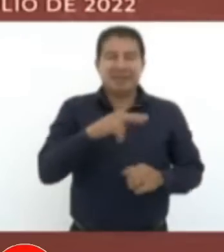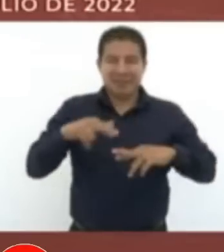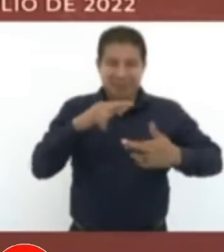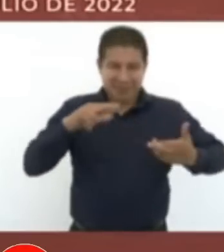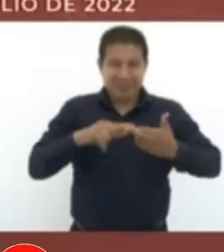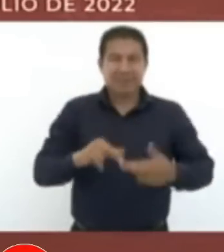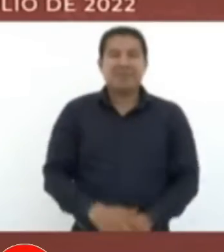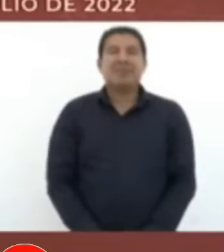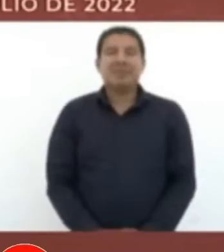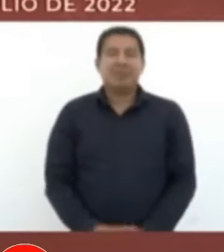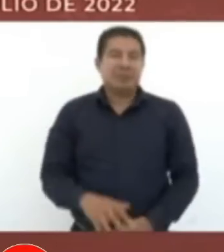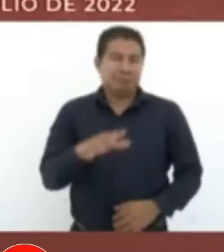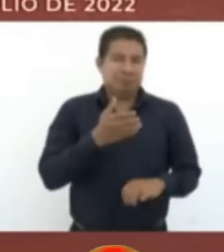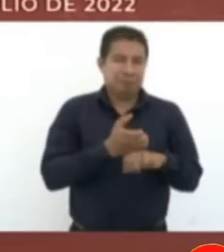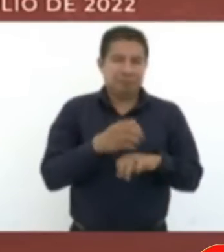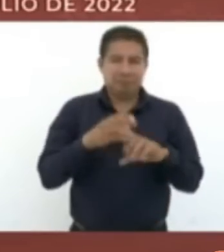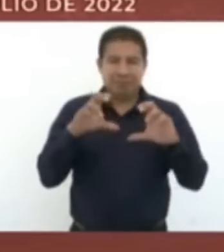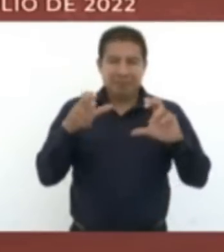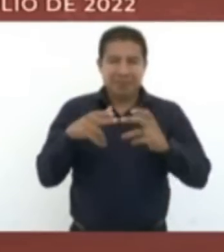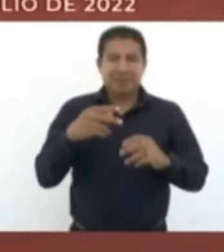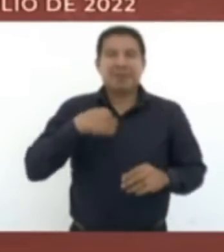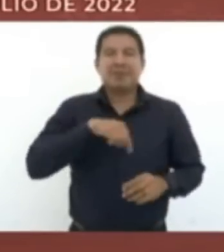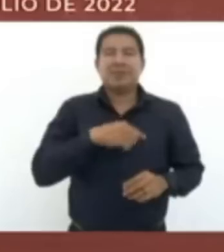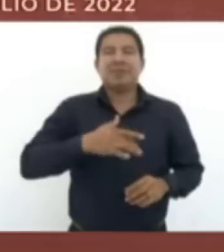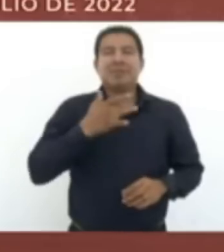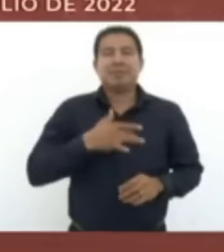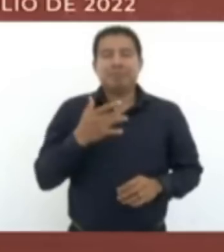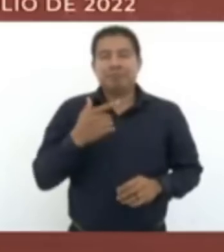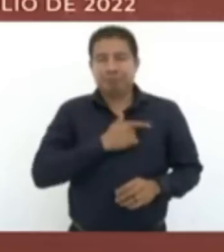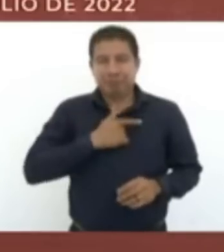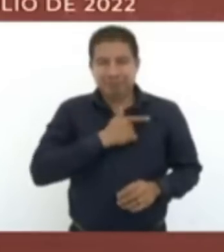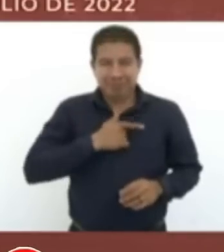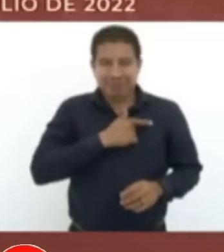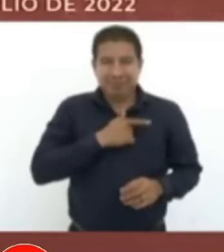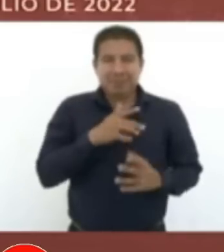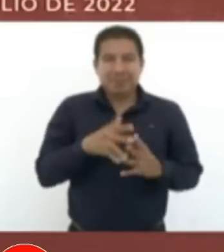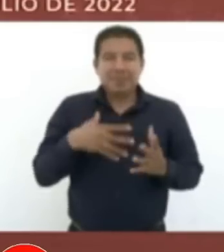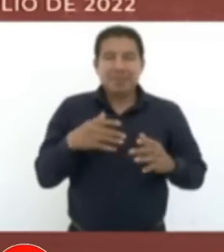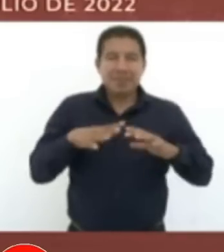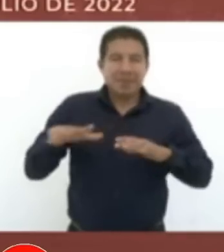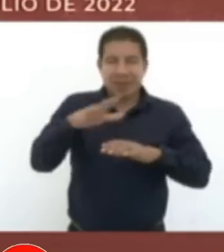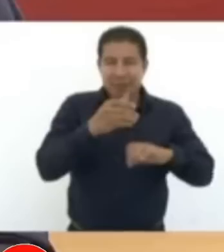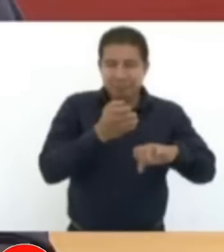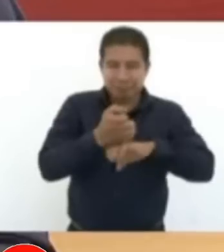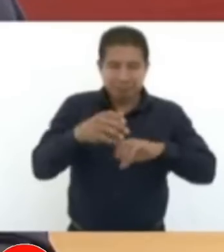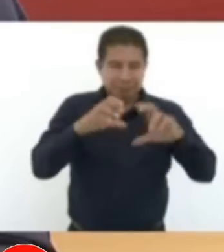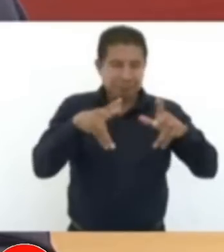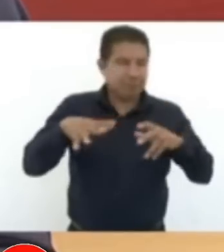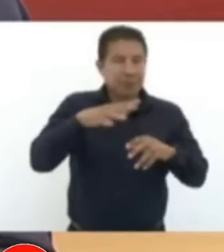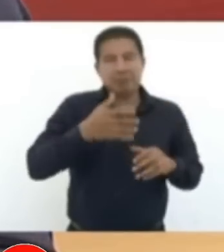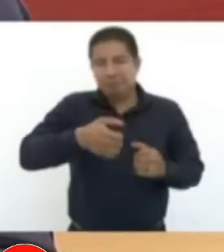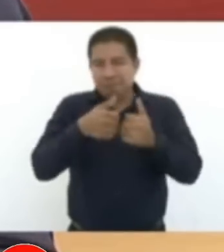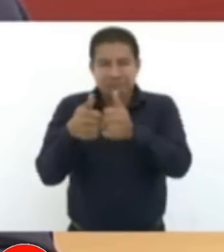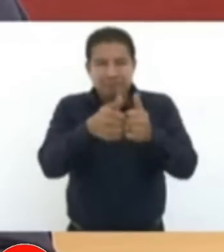del estado de Chiapas. Me da mucho gusto estar aquí con ustedes. He